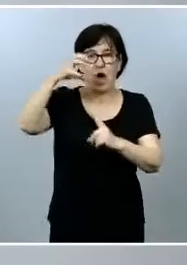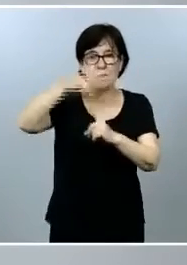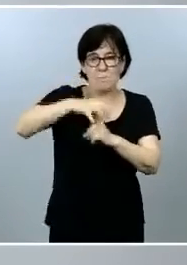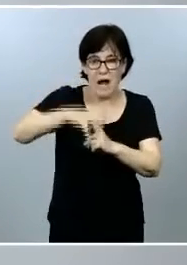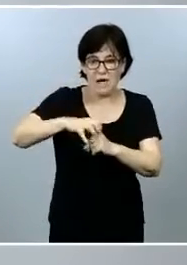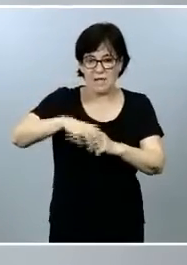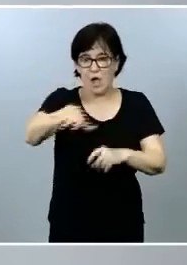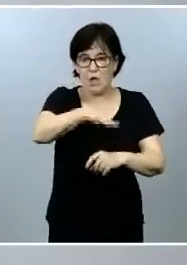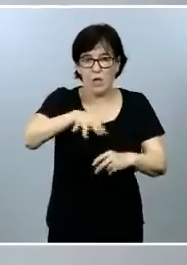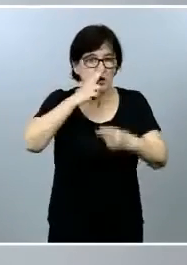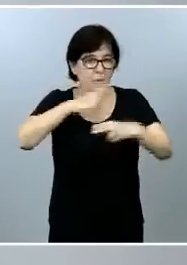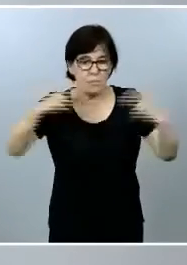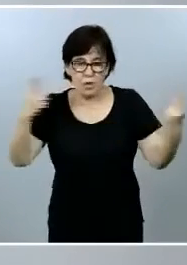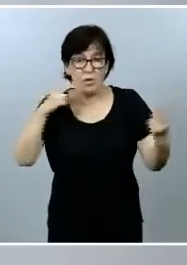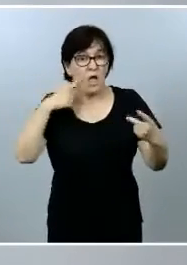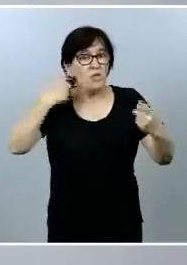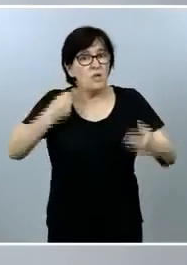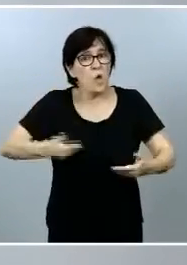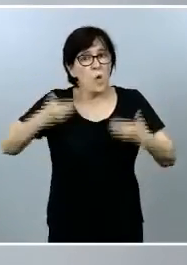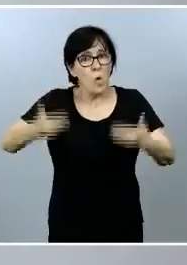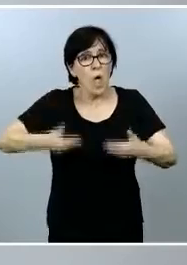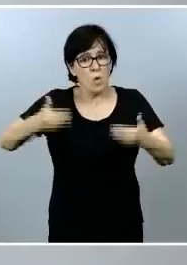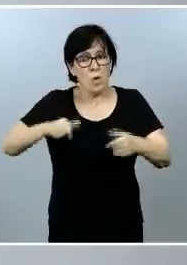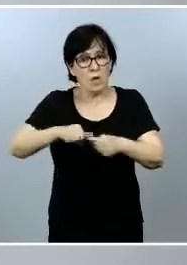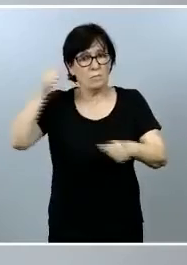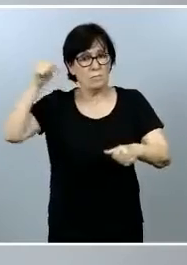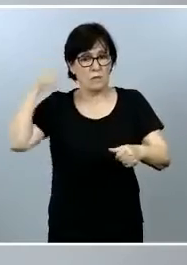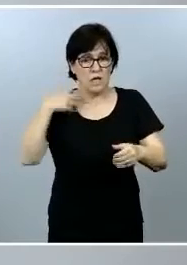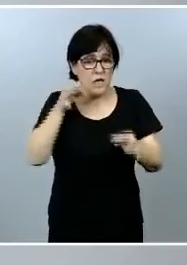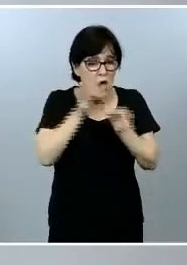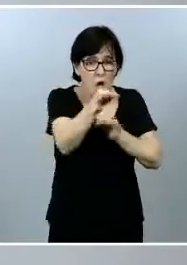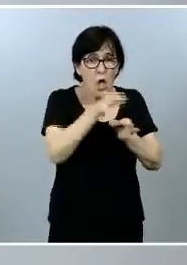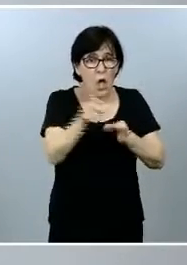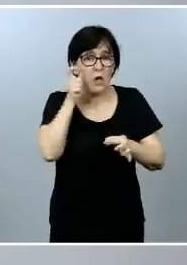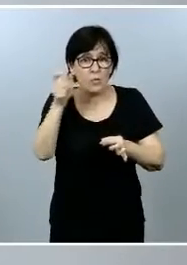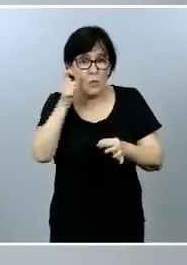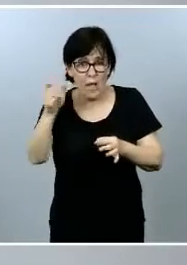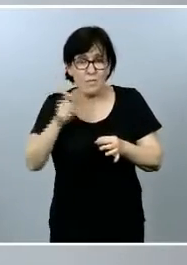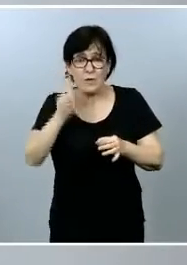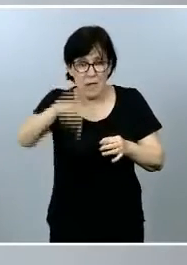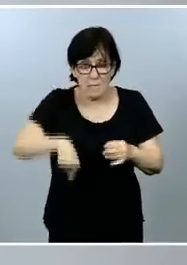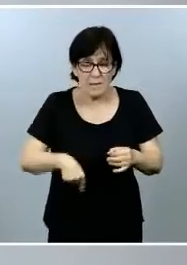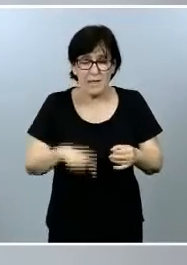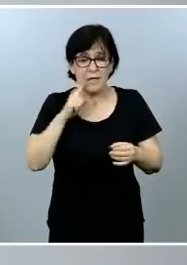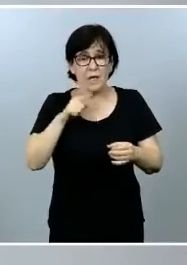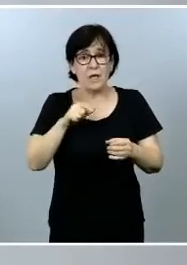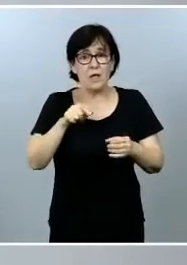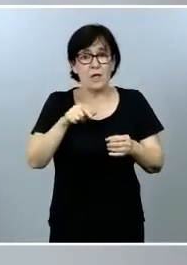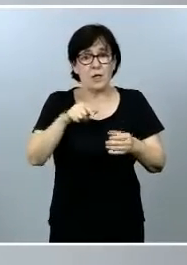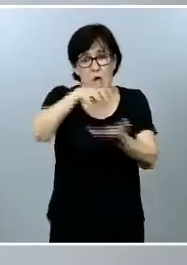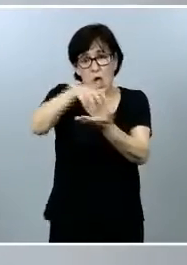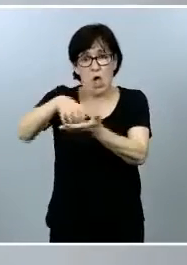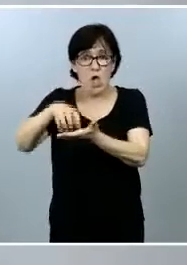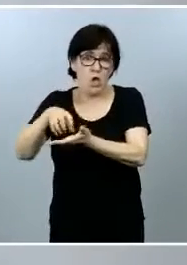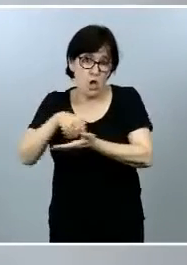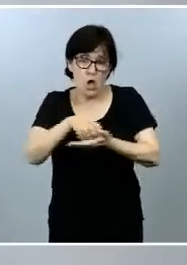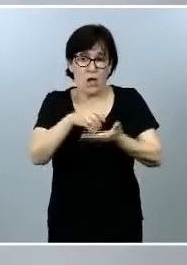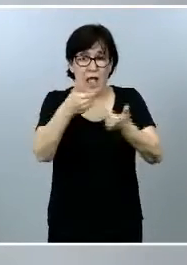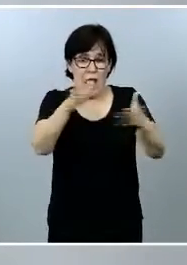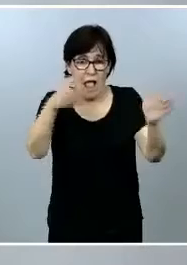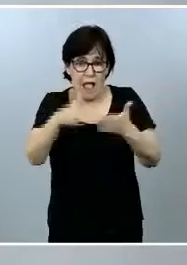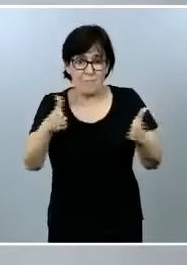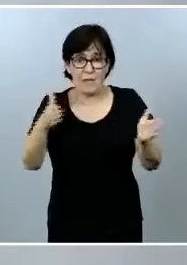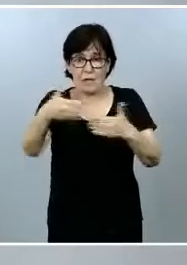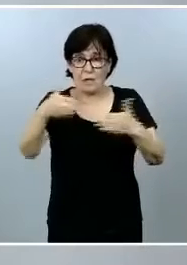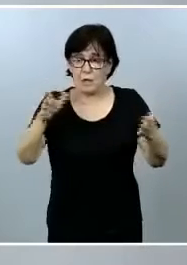por otra parte ha sido costumbre durante mucho tiempo en nuestros pueblos y en los locales abiertos al público para